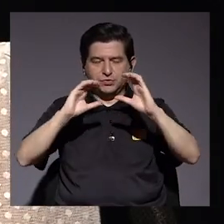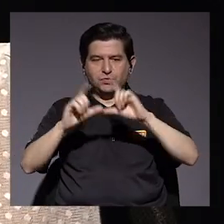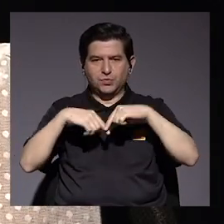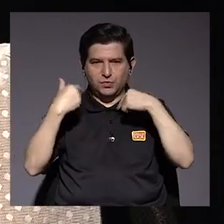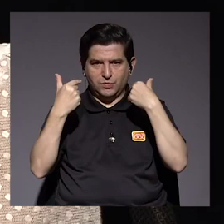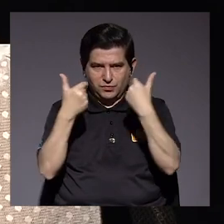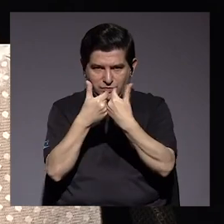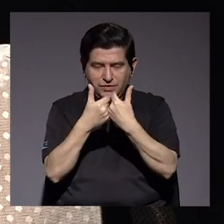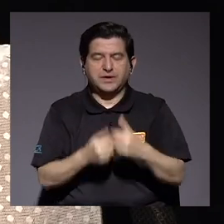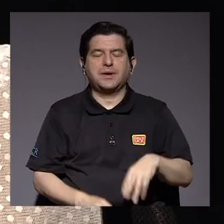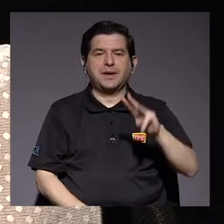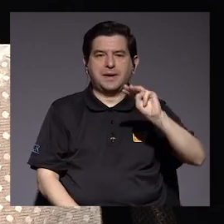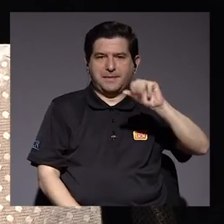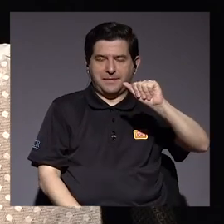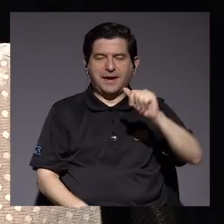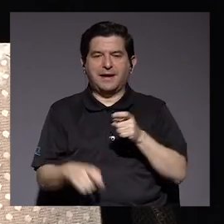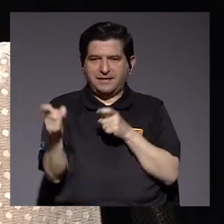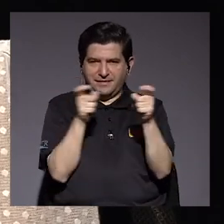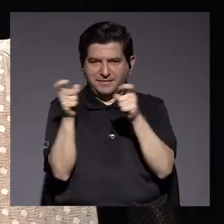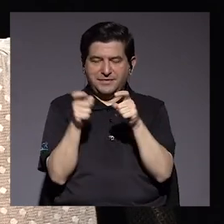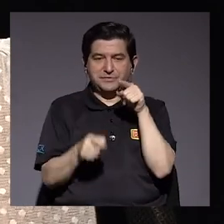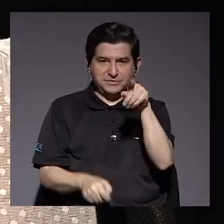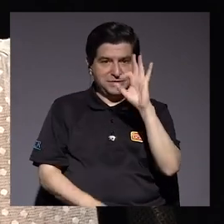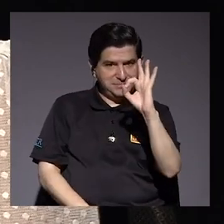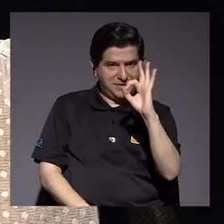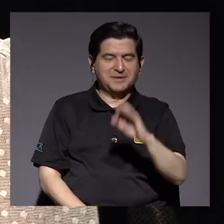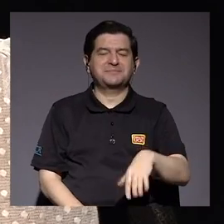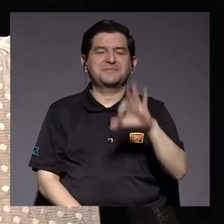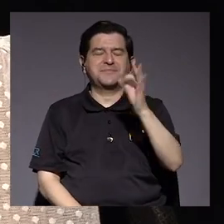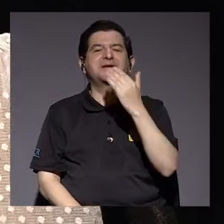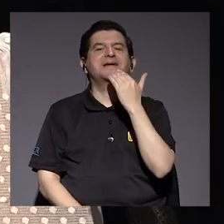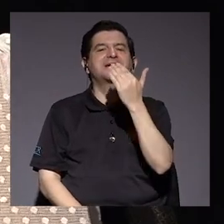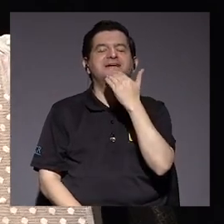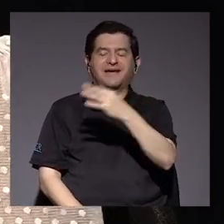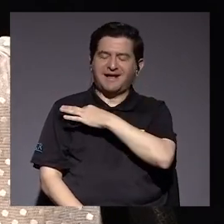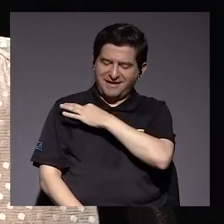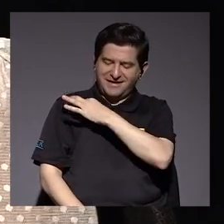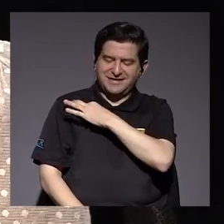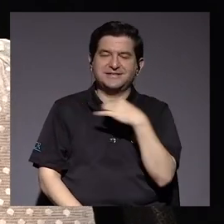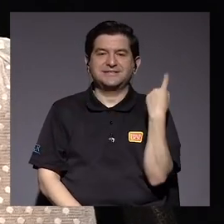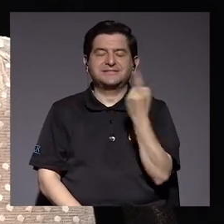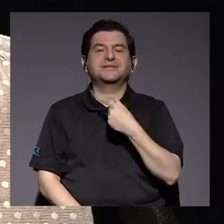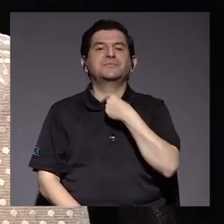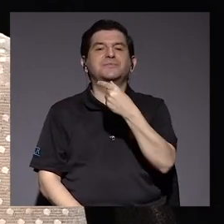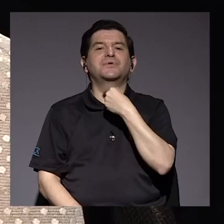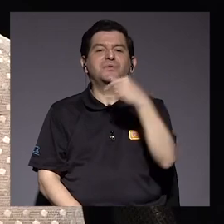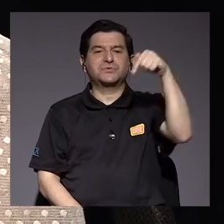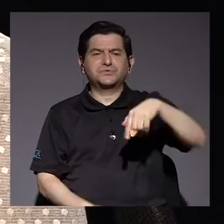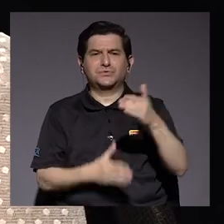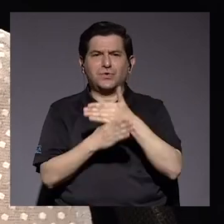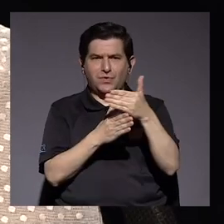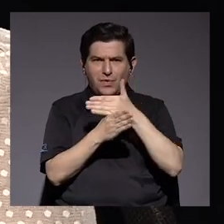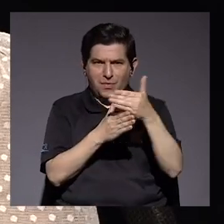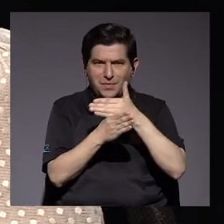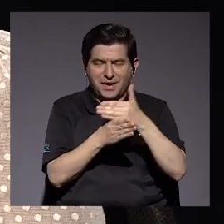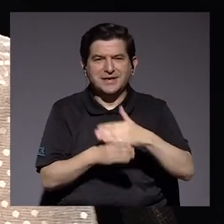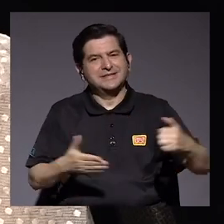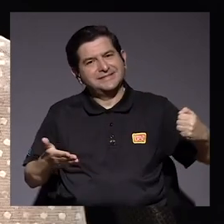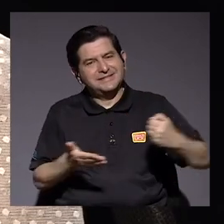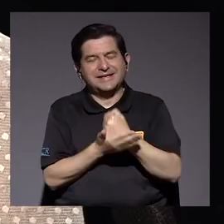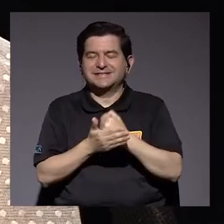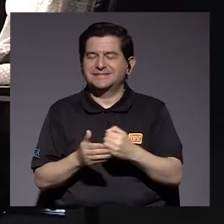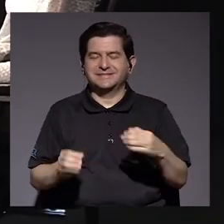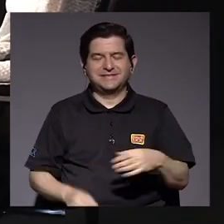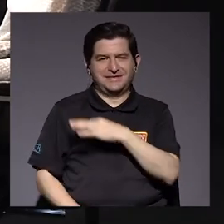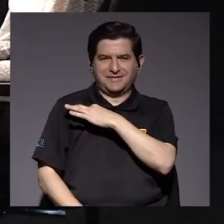maestría en administración. ¿Cómo le ha ido usted? ¿Cómo está? Muy bien, muchísimas gracias por la invitación. Siempre es un gusto estar por aquí compartiendo con ustedes. Lástima que no me invitan